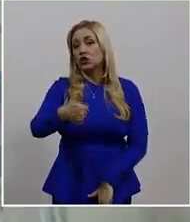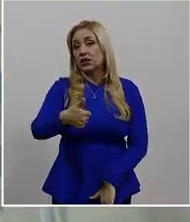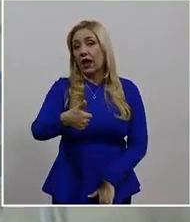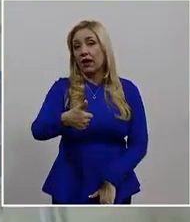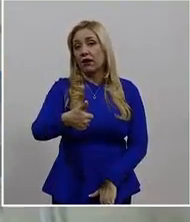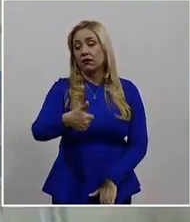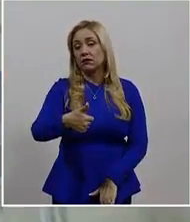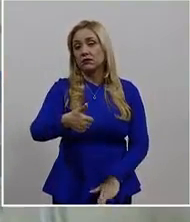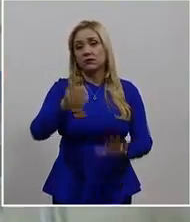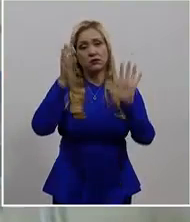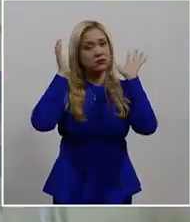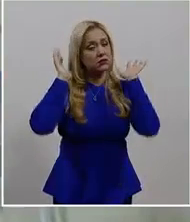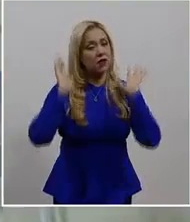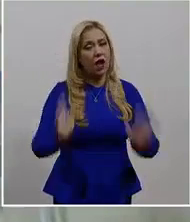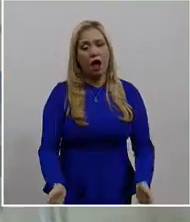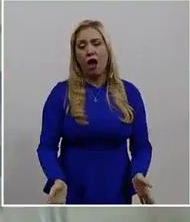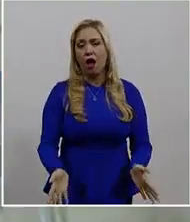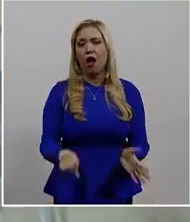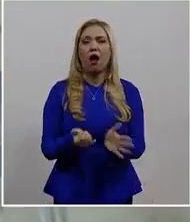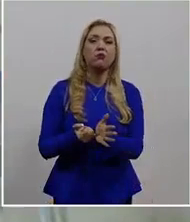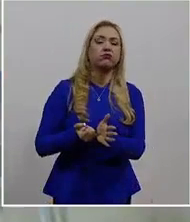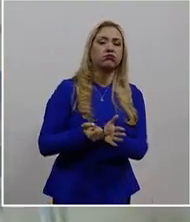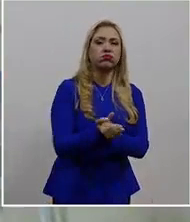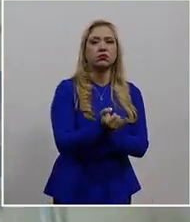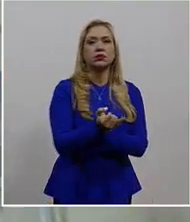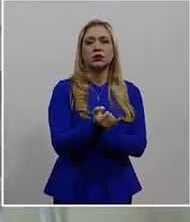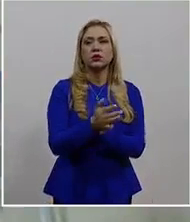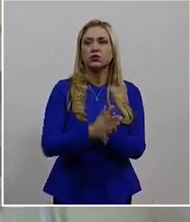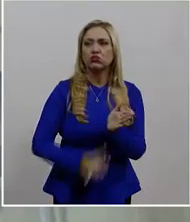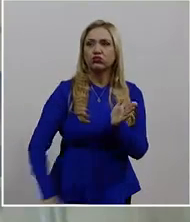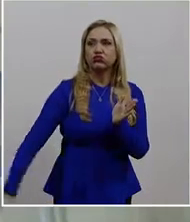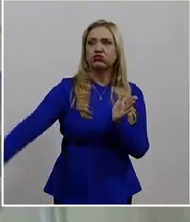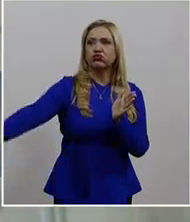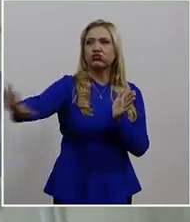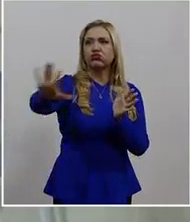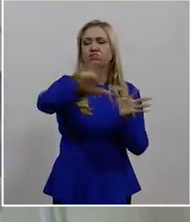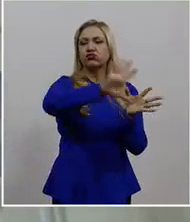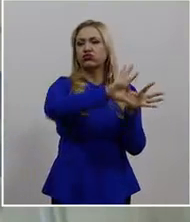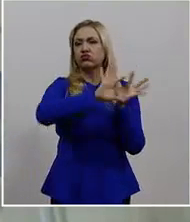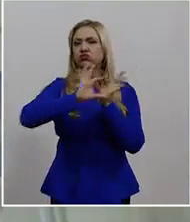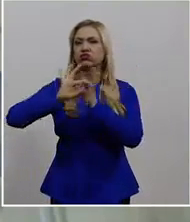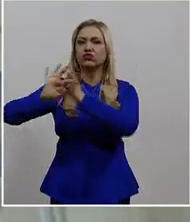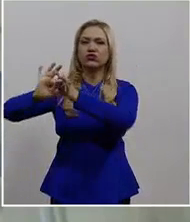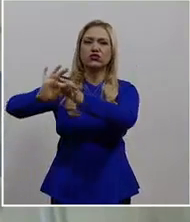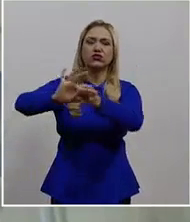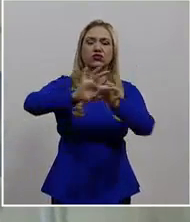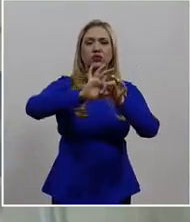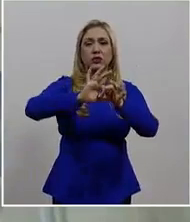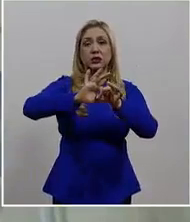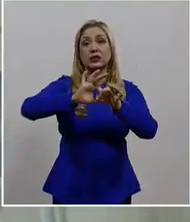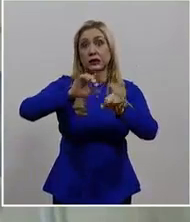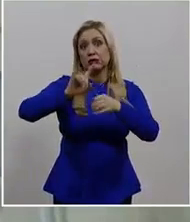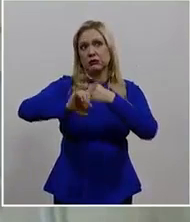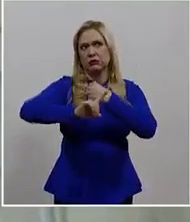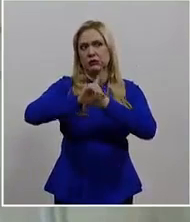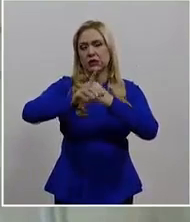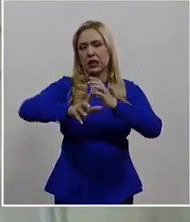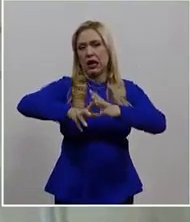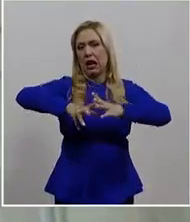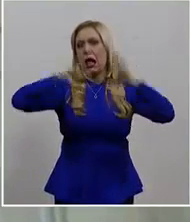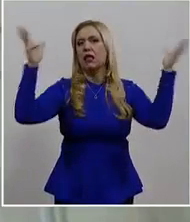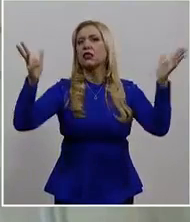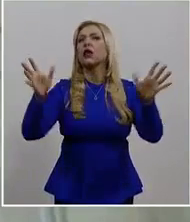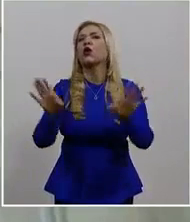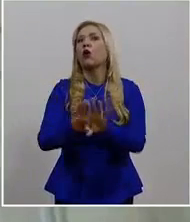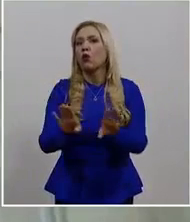representan sin duda el mayor riesgo para la implementación, o más que riesgo, el mayor desafío para la implementación